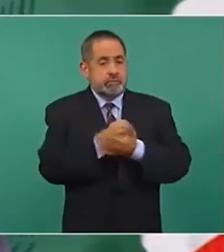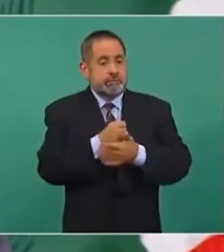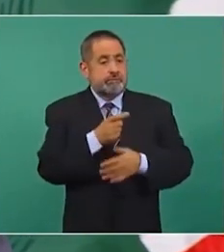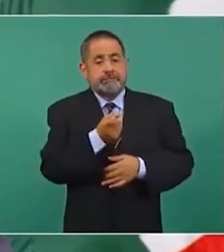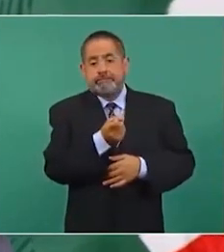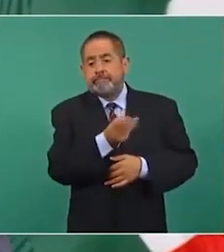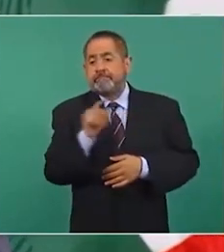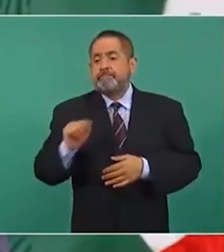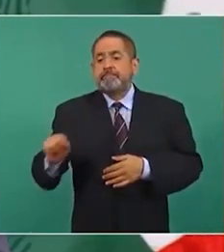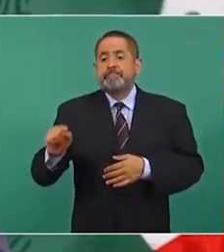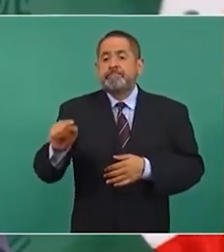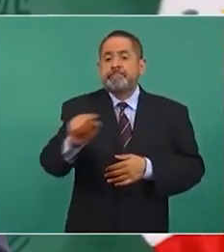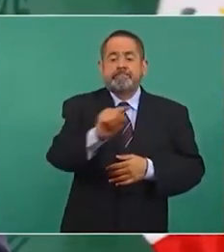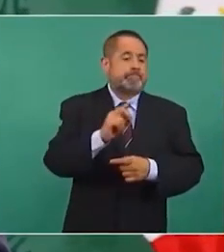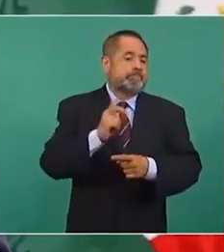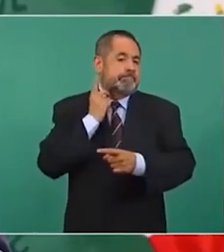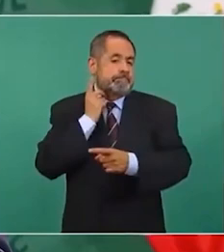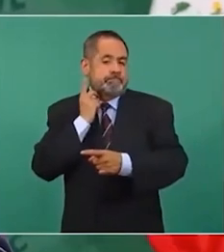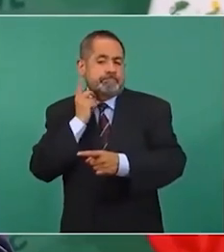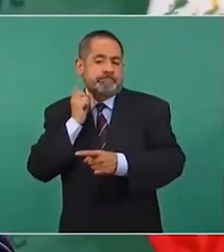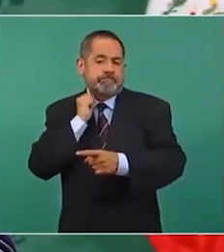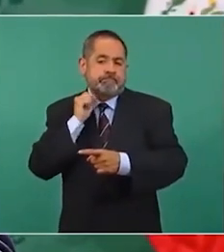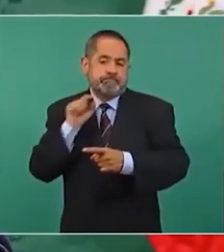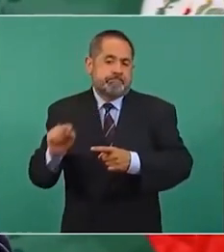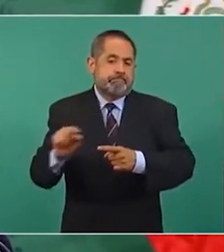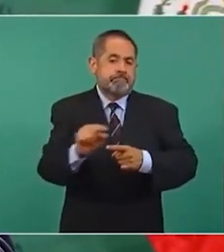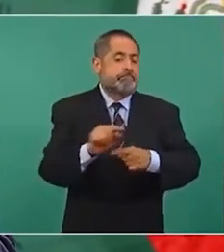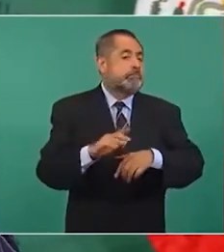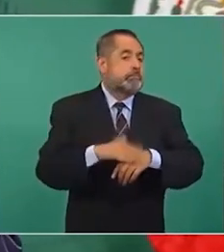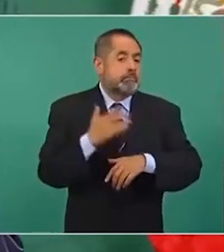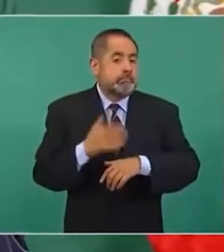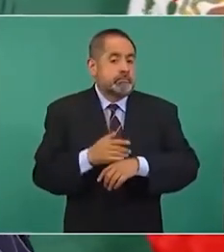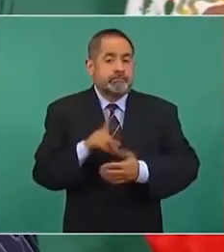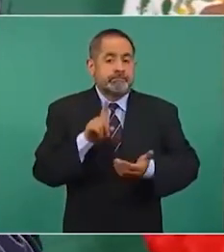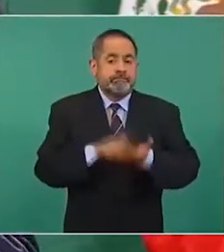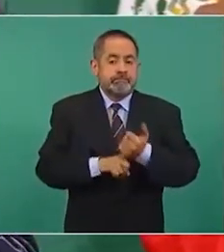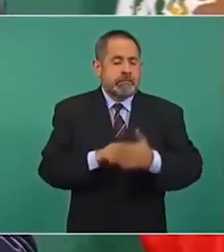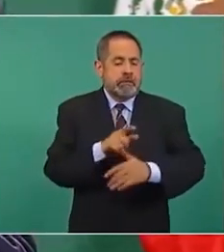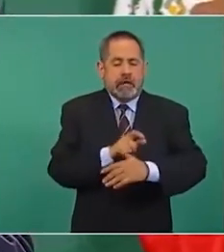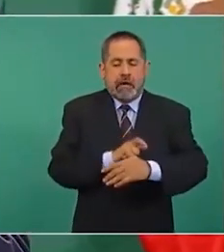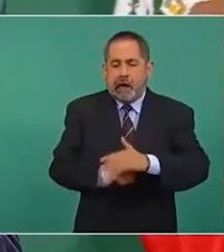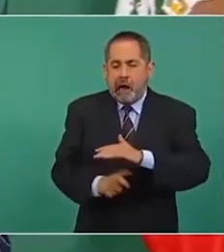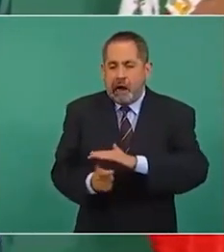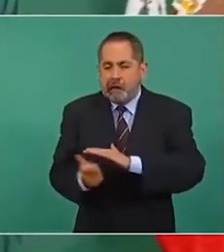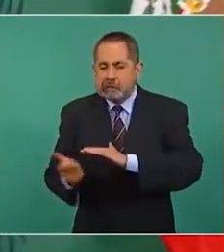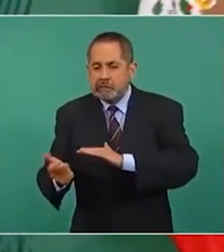legisladores porque recibieron sobornos.